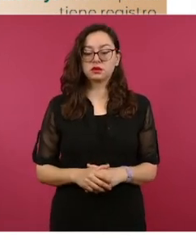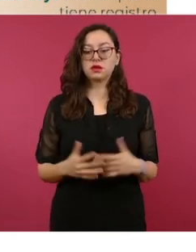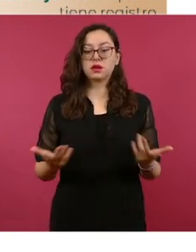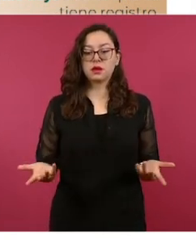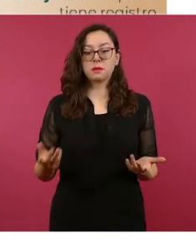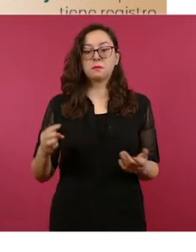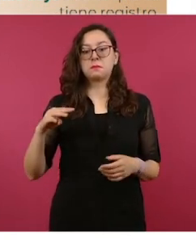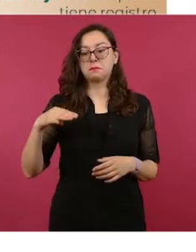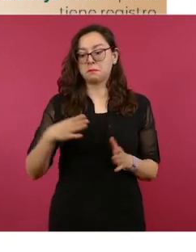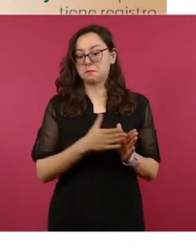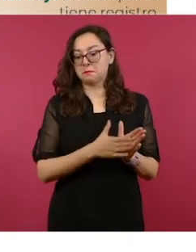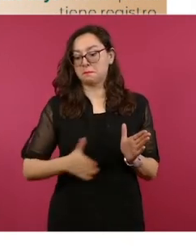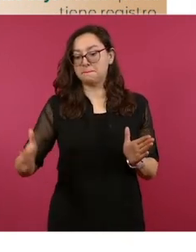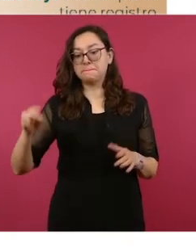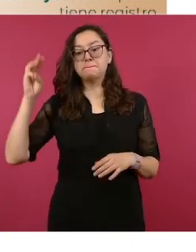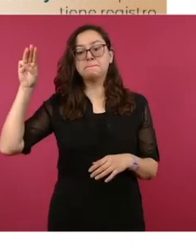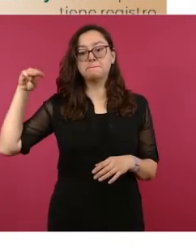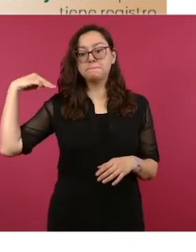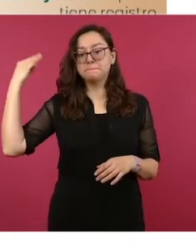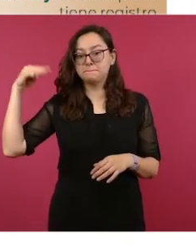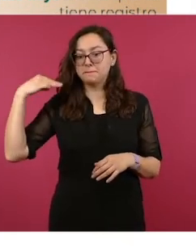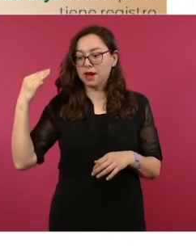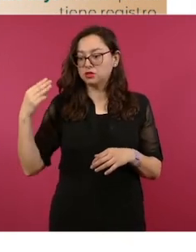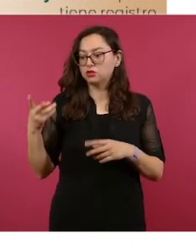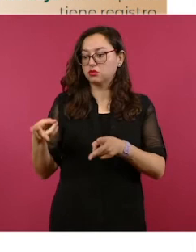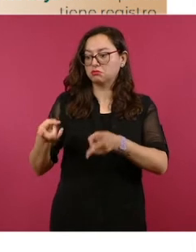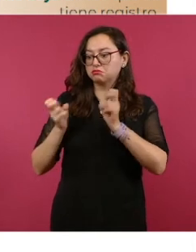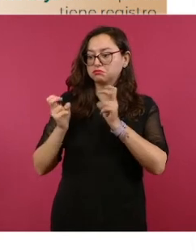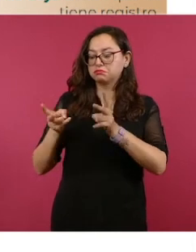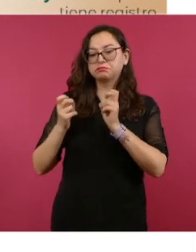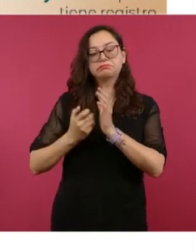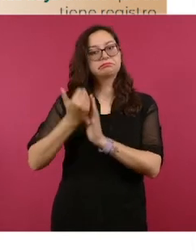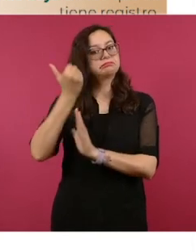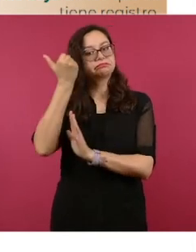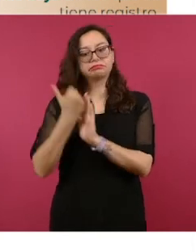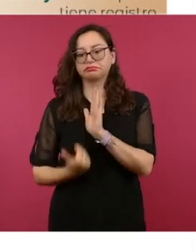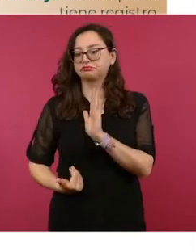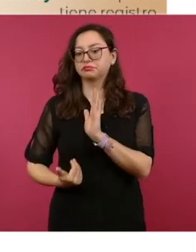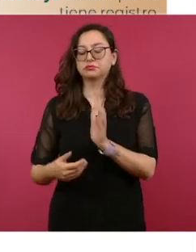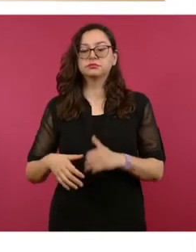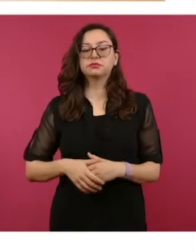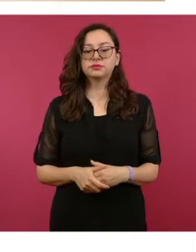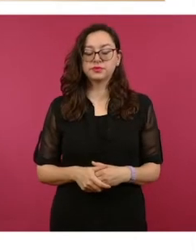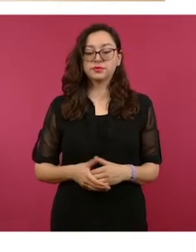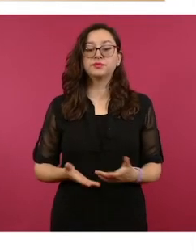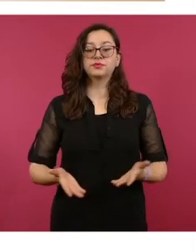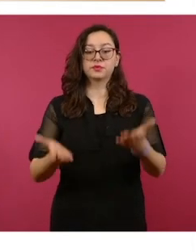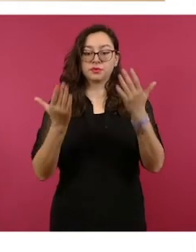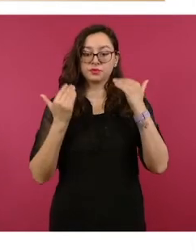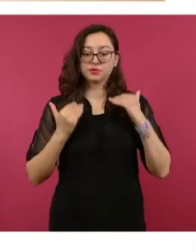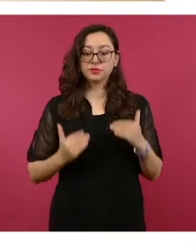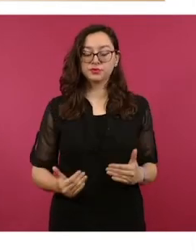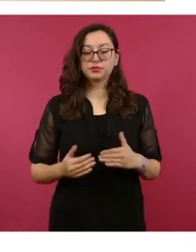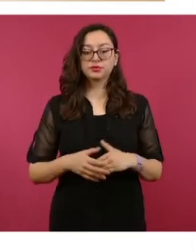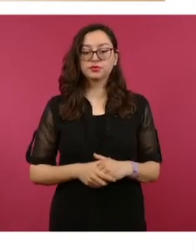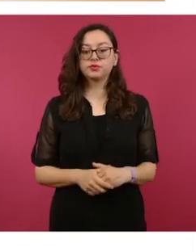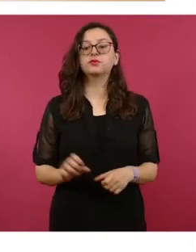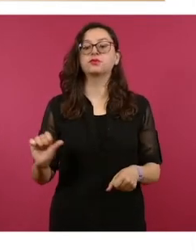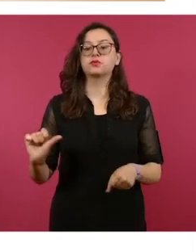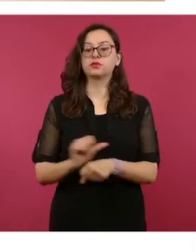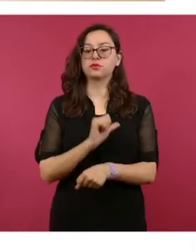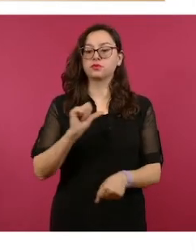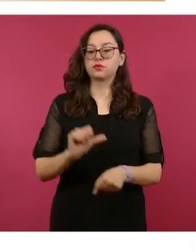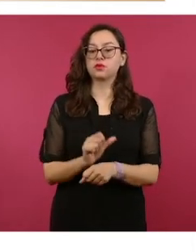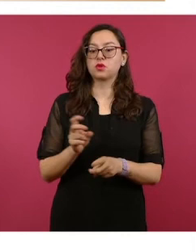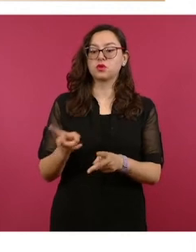el más bajo desde que se tiene registro. Adelante. El robo de vehículo